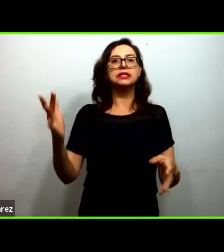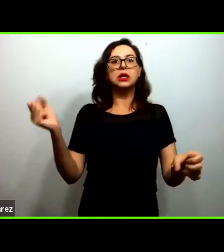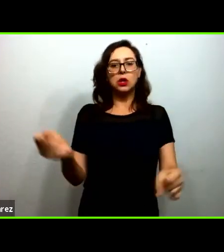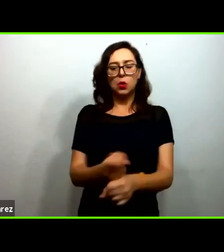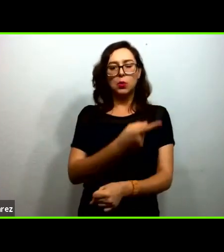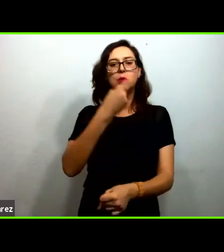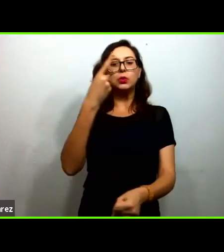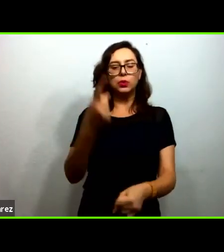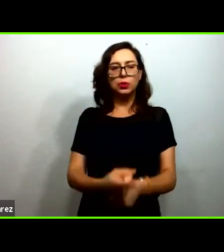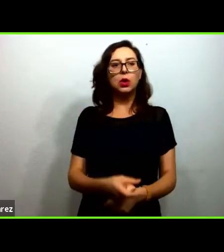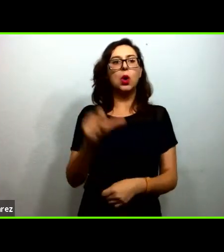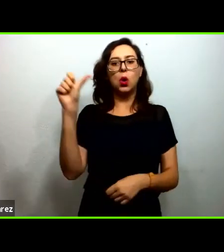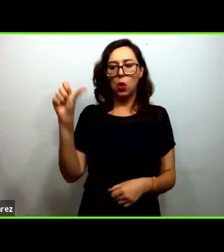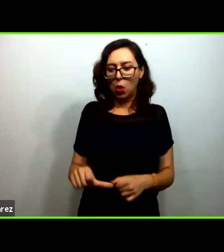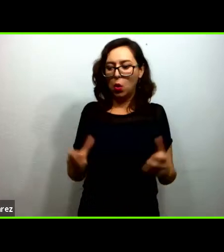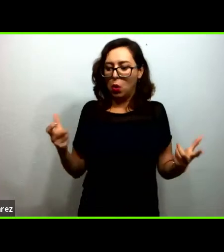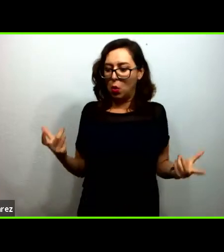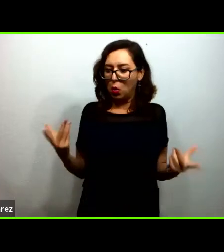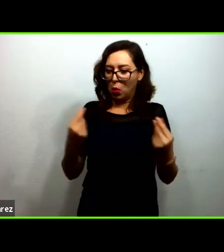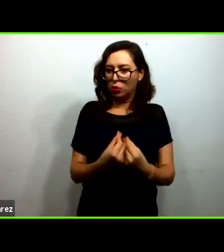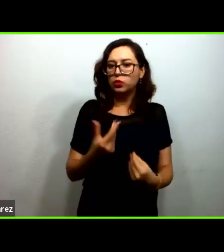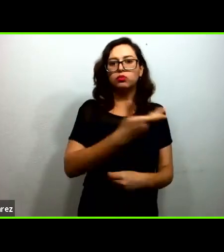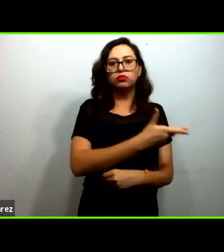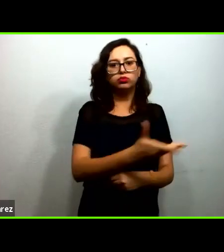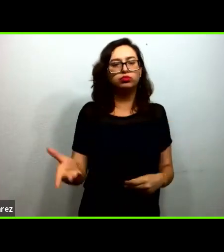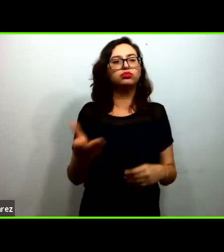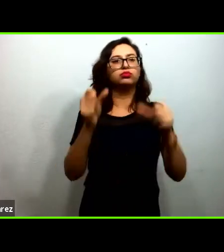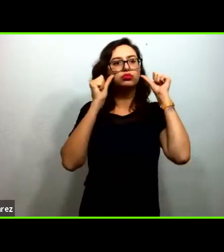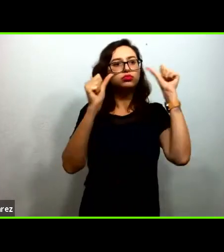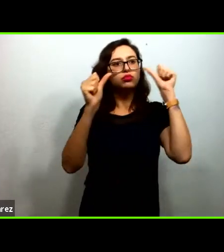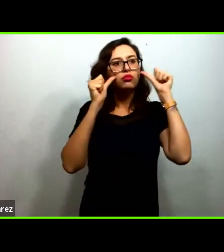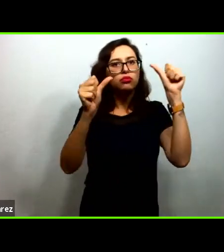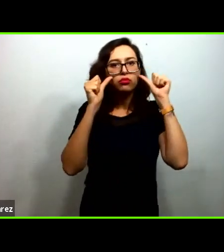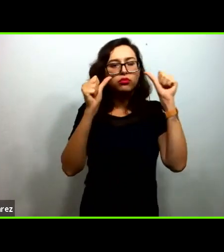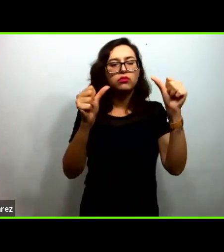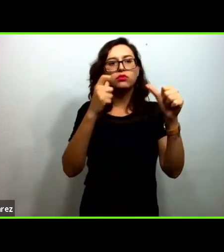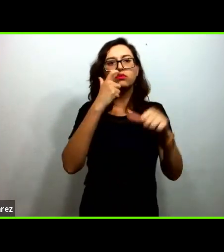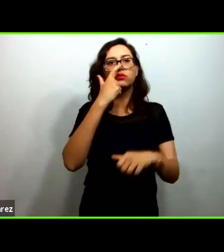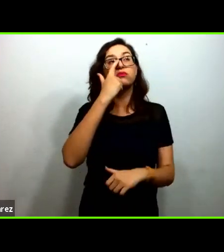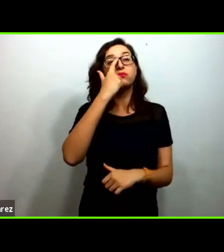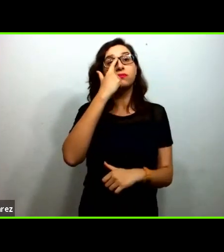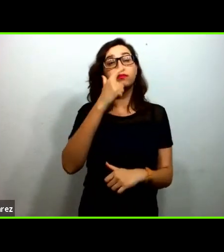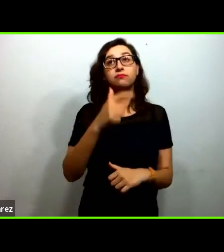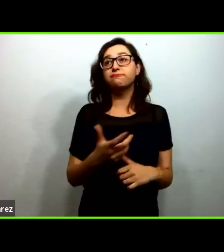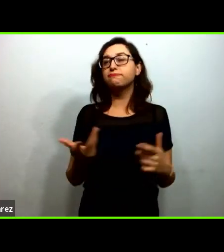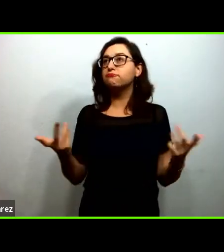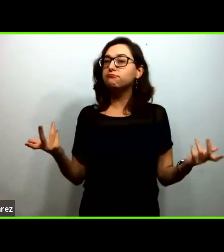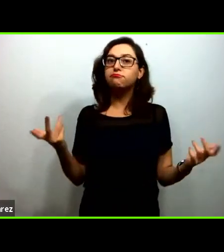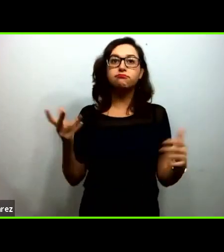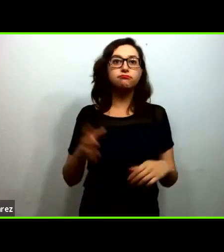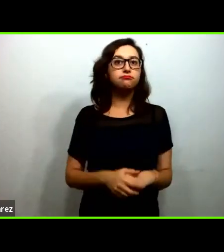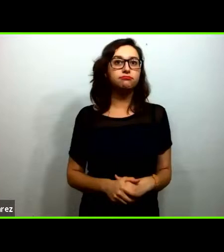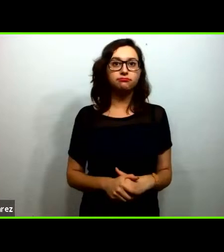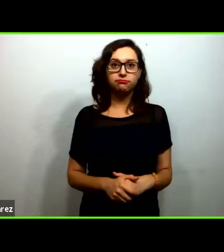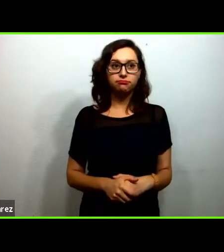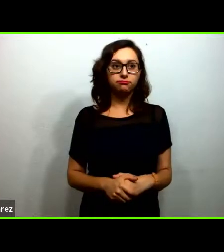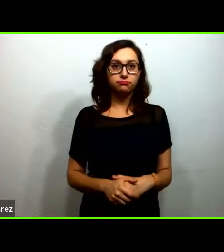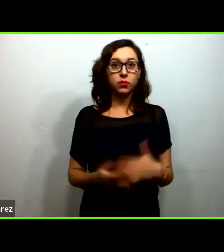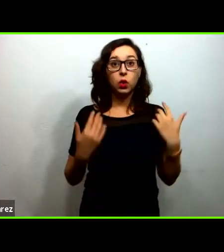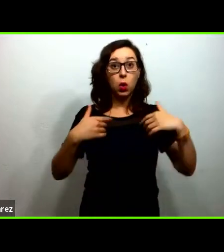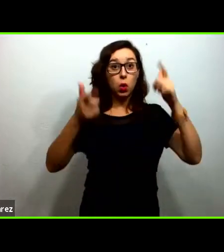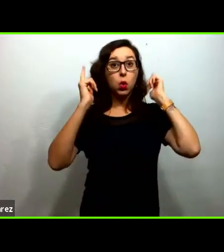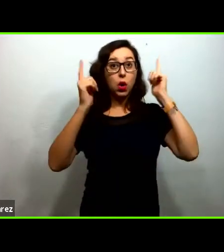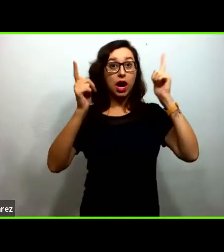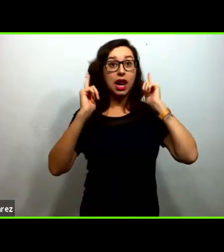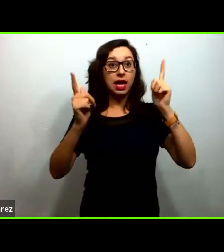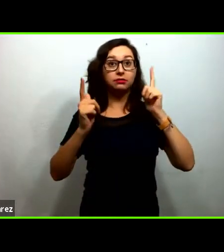estar acá con ustedes escuchar y bueno espero los recursos